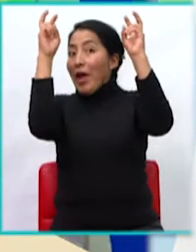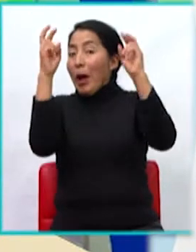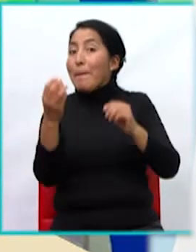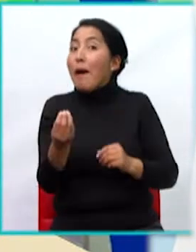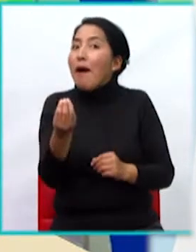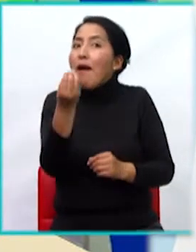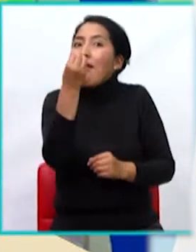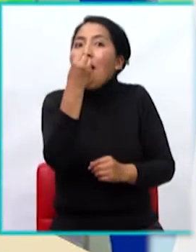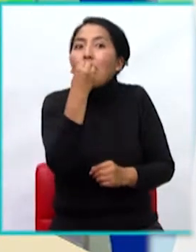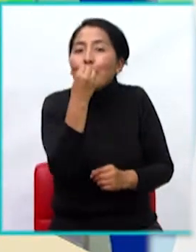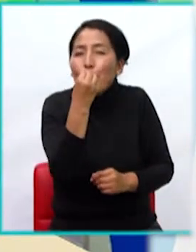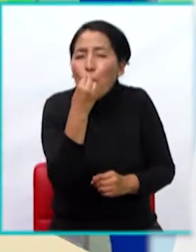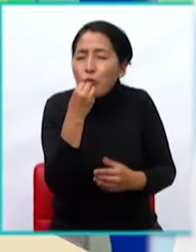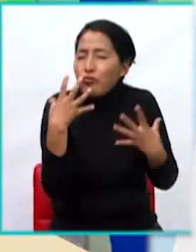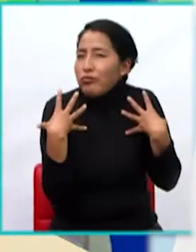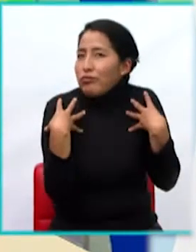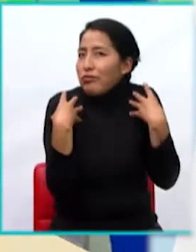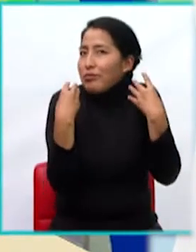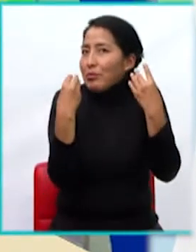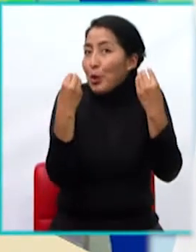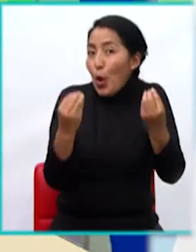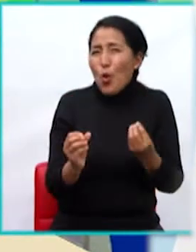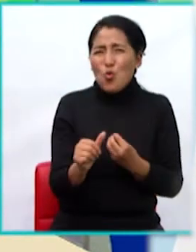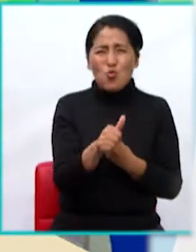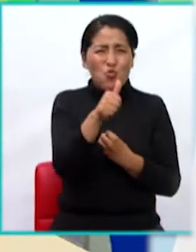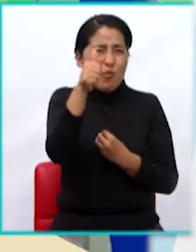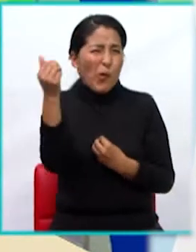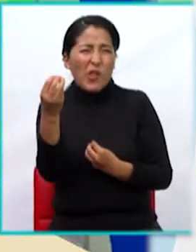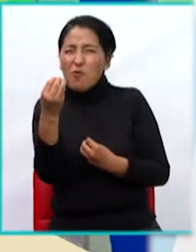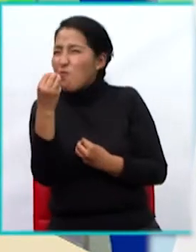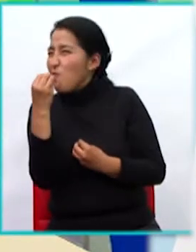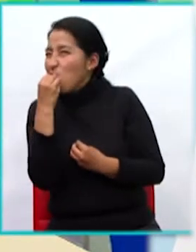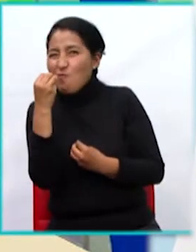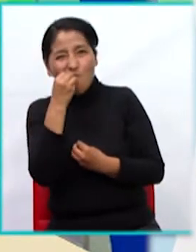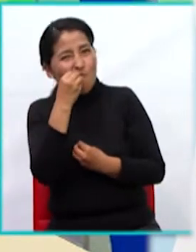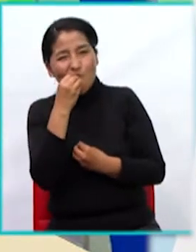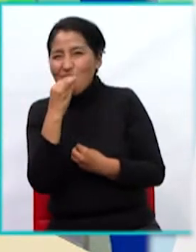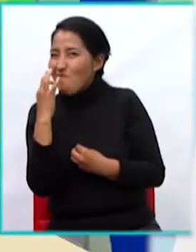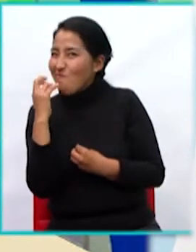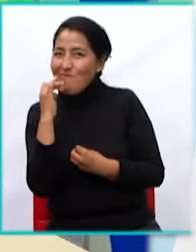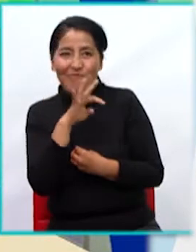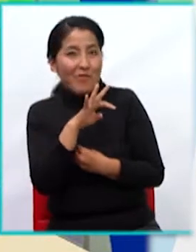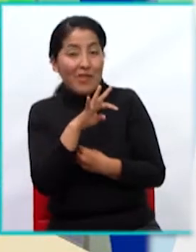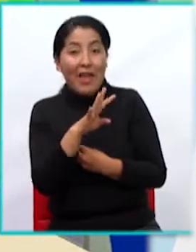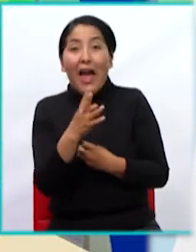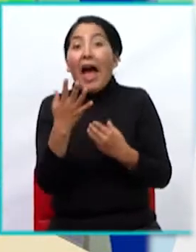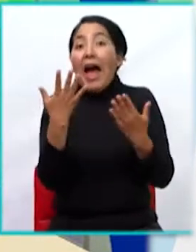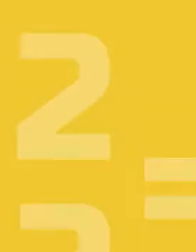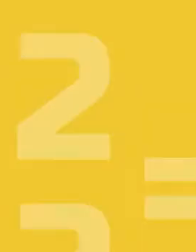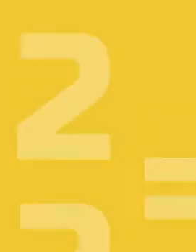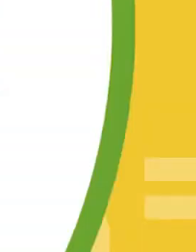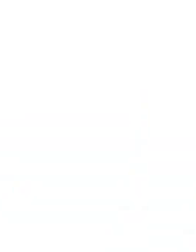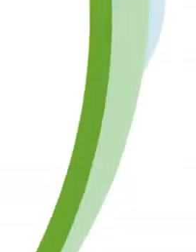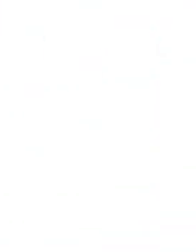versus la comida chatarra. ¿Preparados? ¡Vamos!